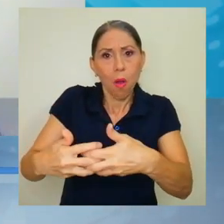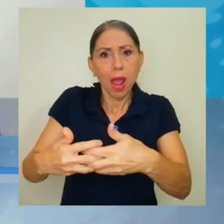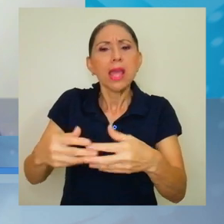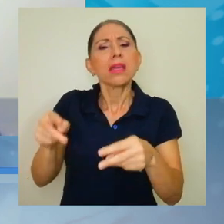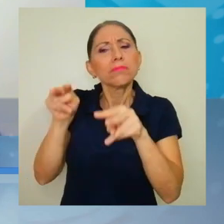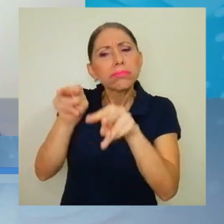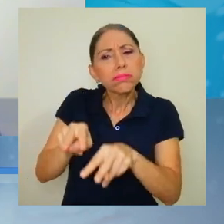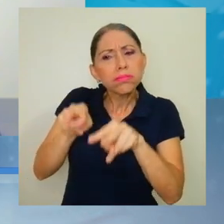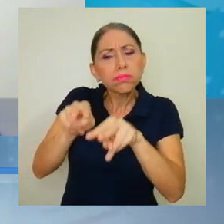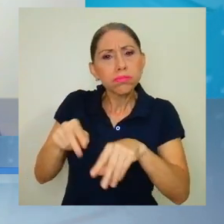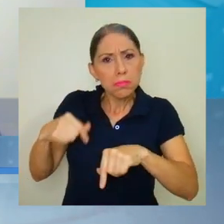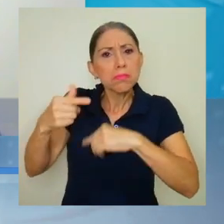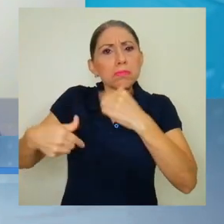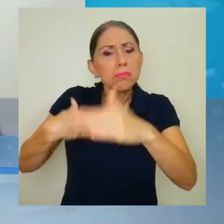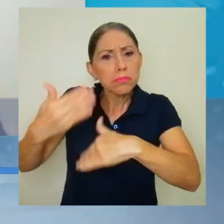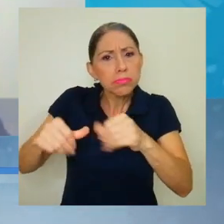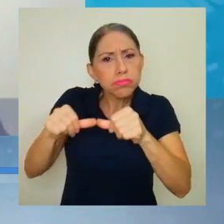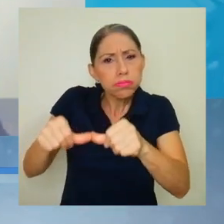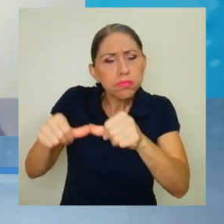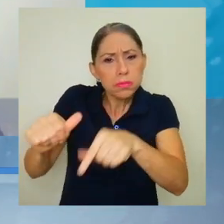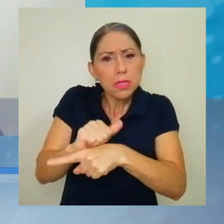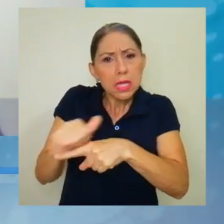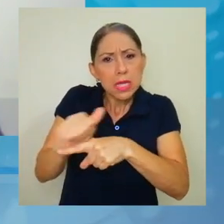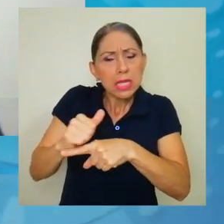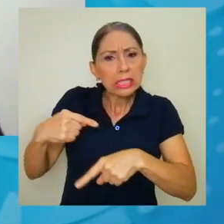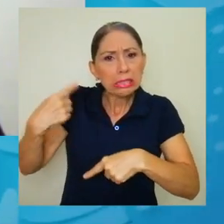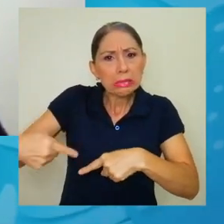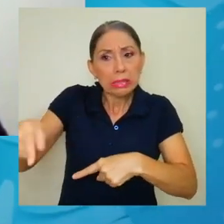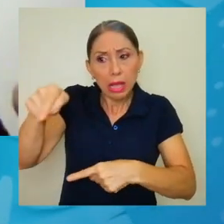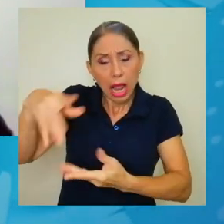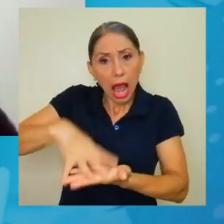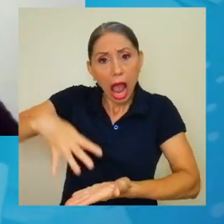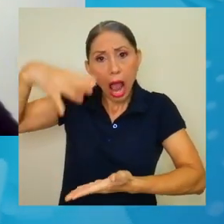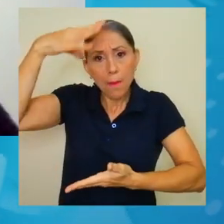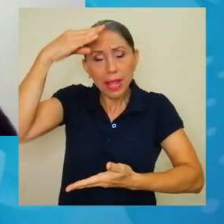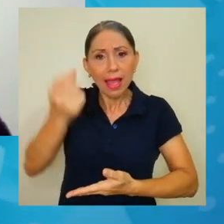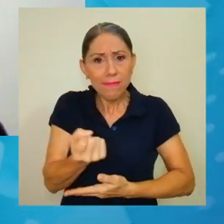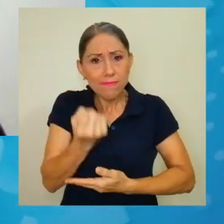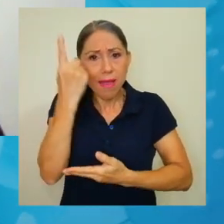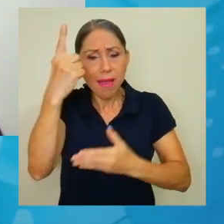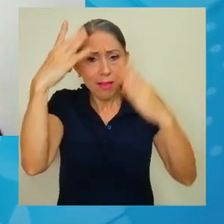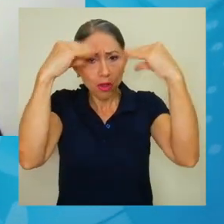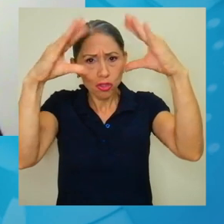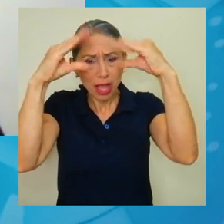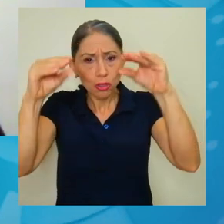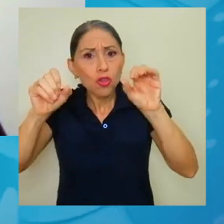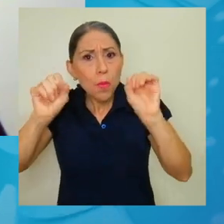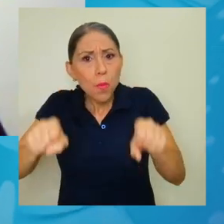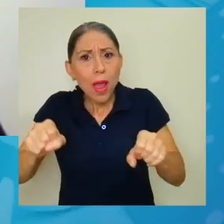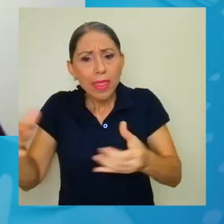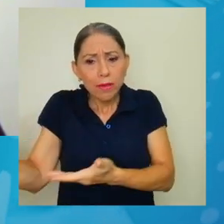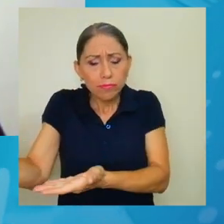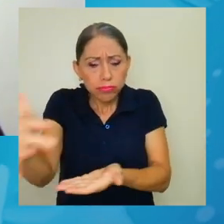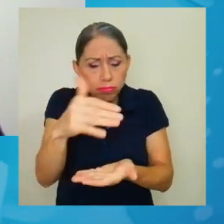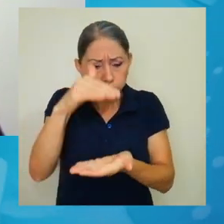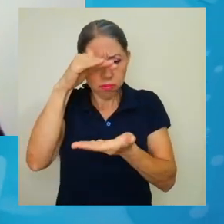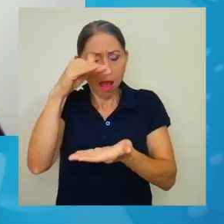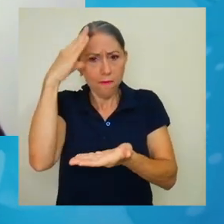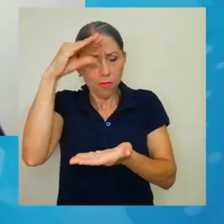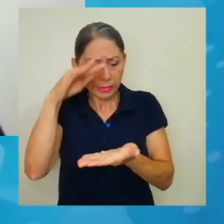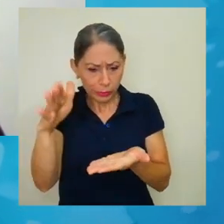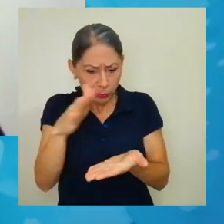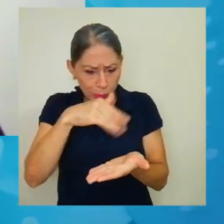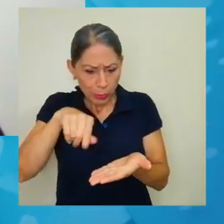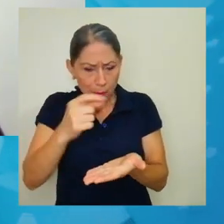para que aprenda a interpretar los datos y pueda sacar lo más que se pueda de sus datos. Esto lo que crea